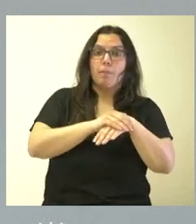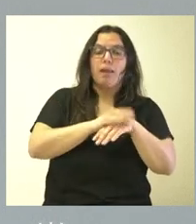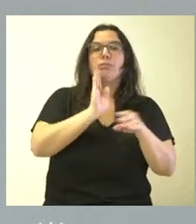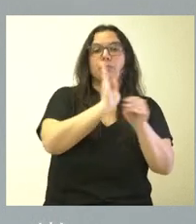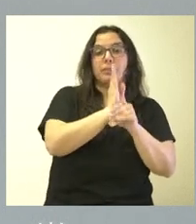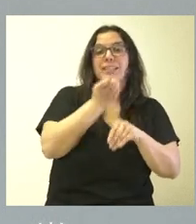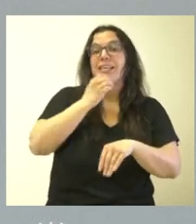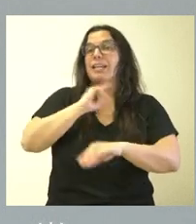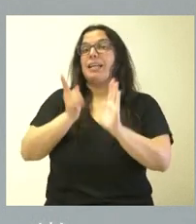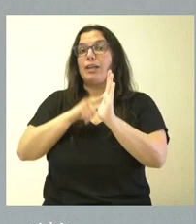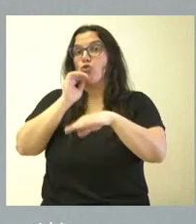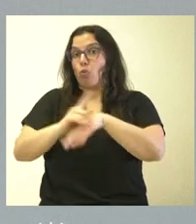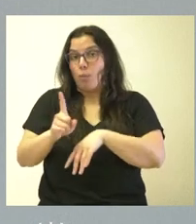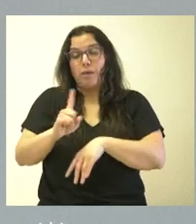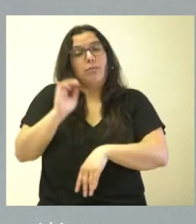cumplen, pues no lo tendrán.